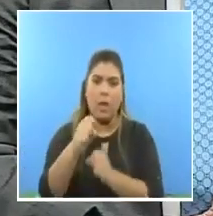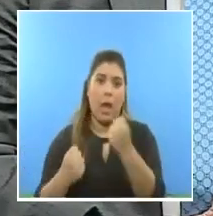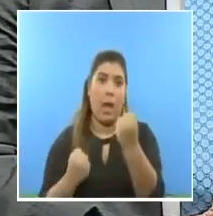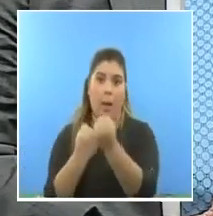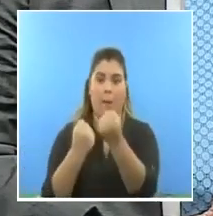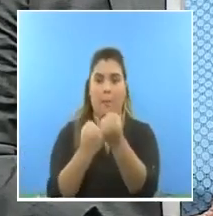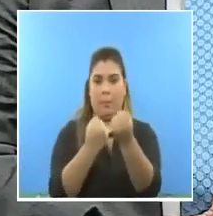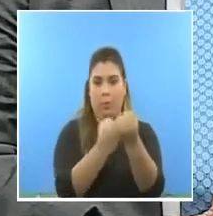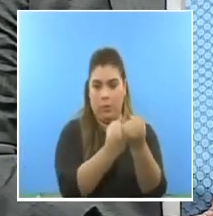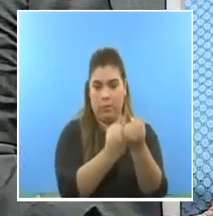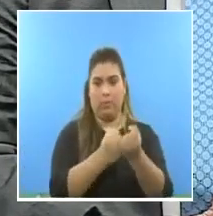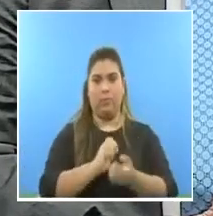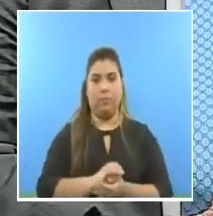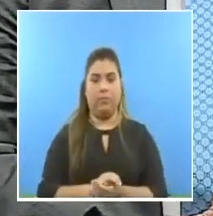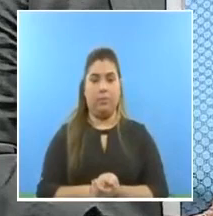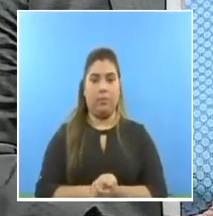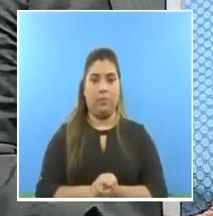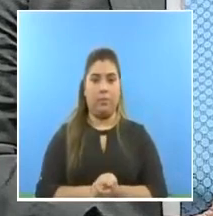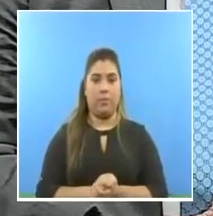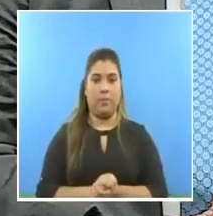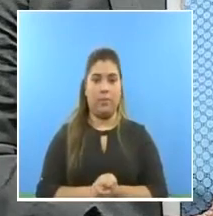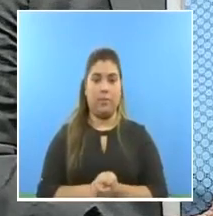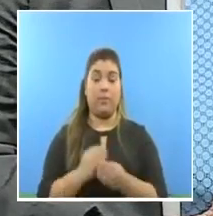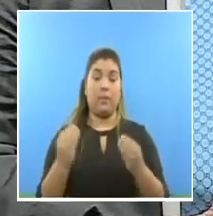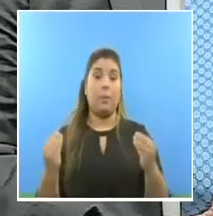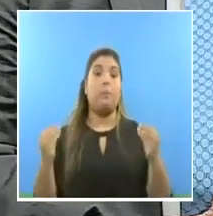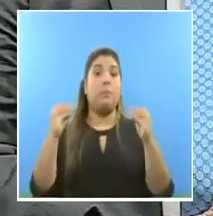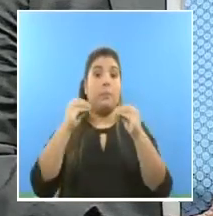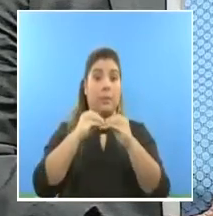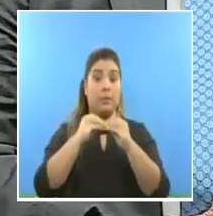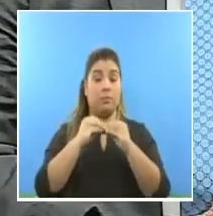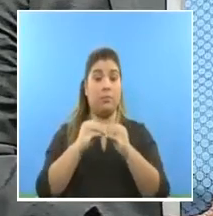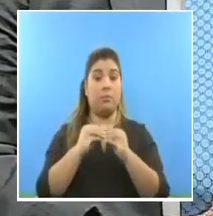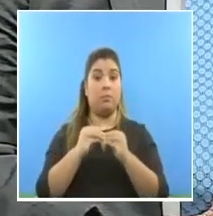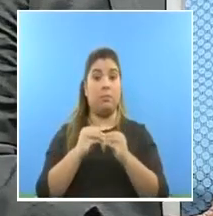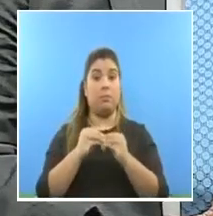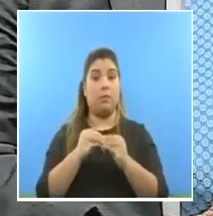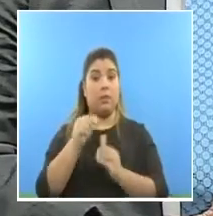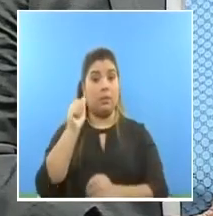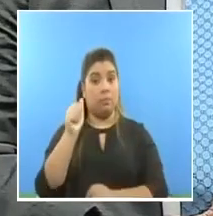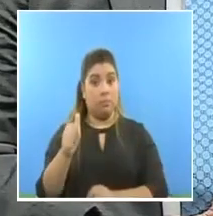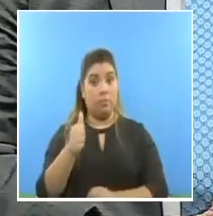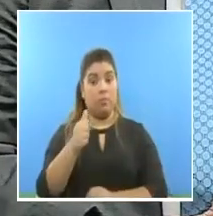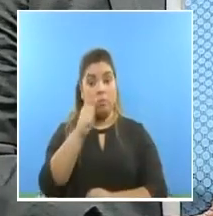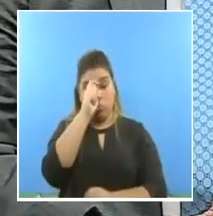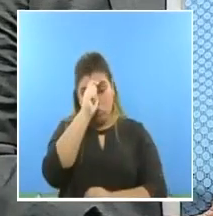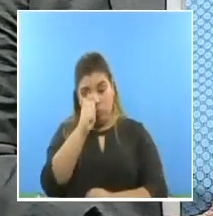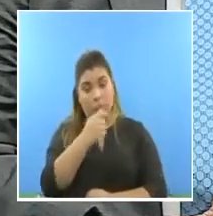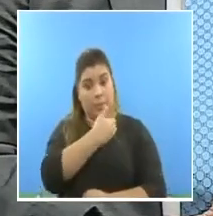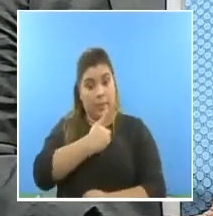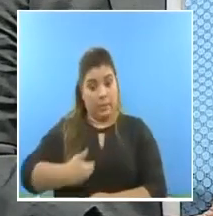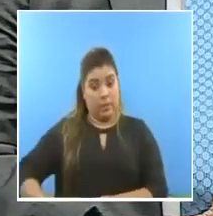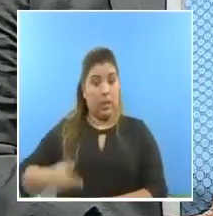guerra que es de todo. Además, el señor Presidente ha tenido a bien